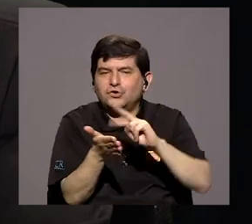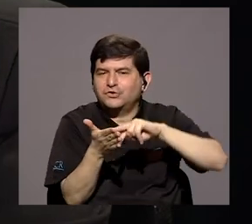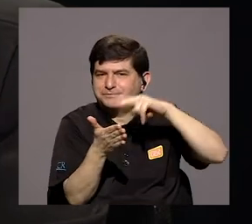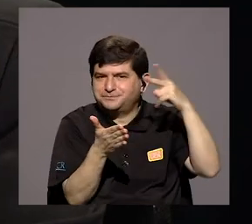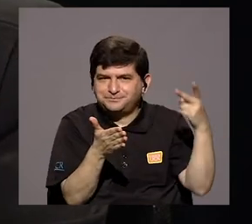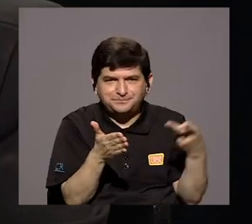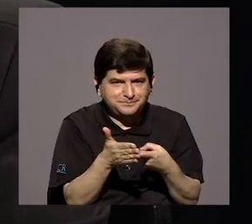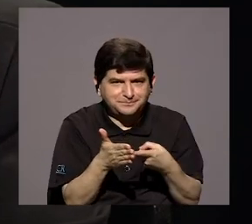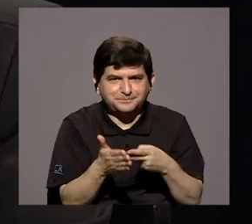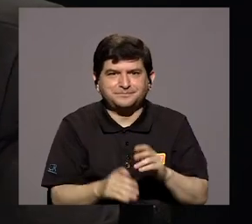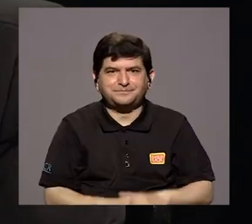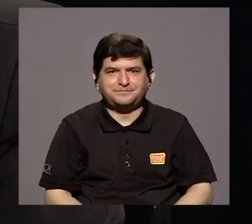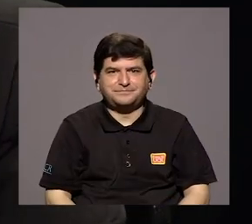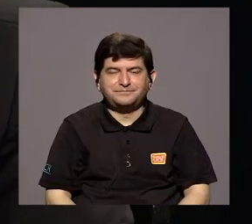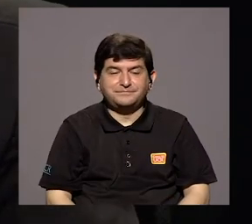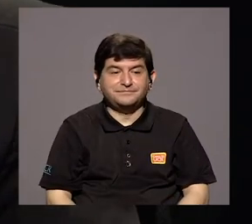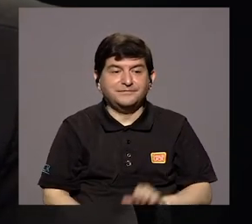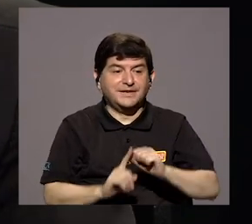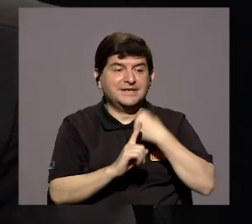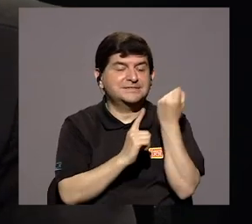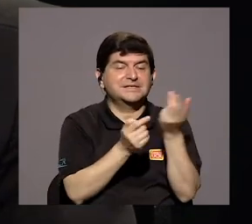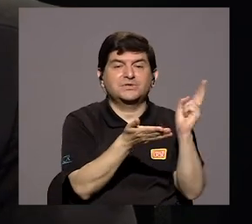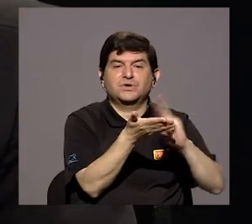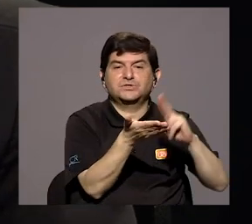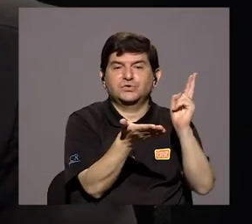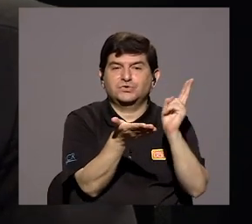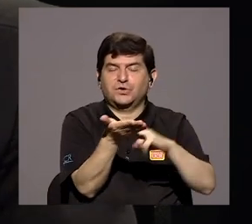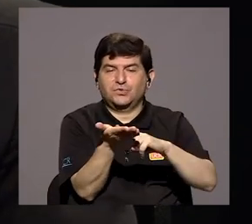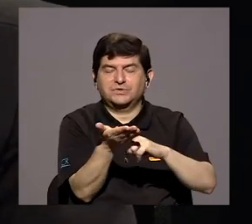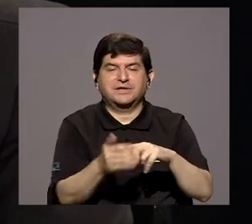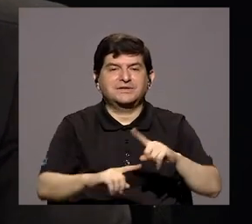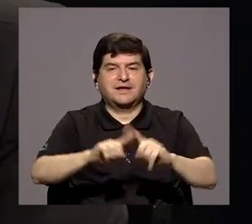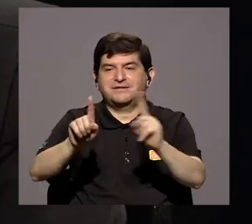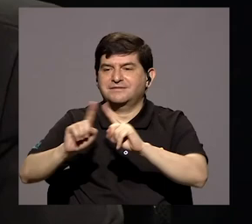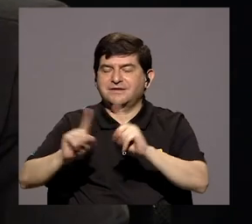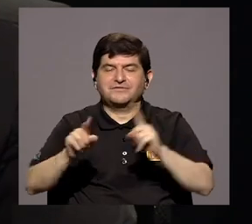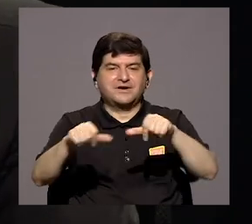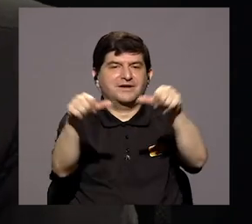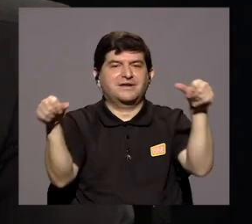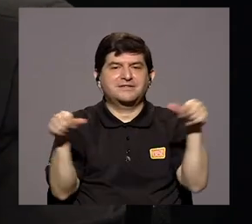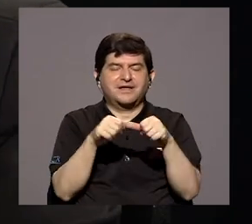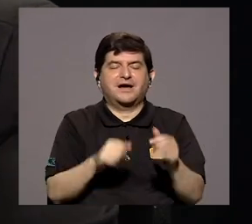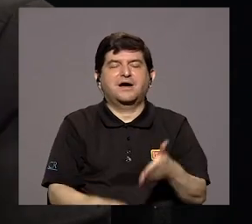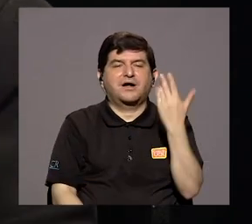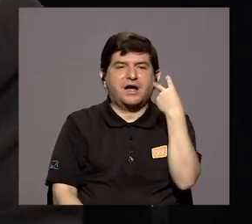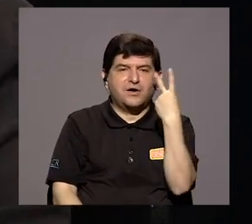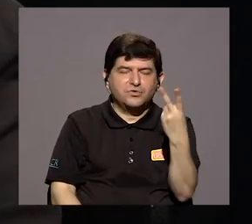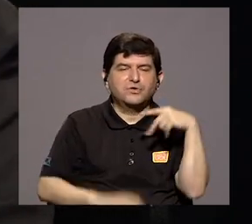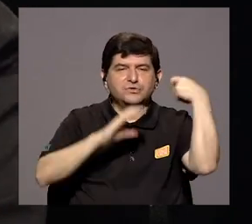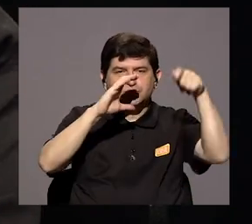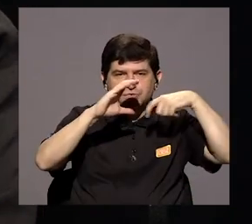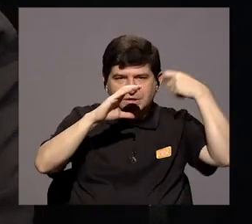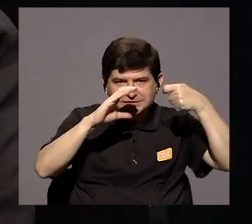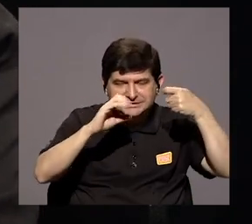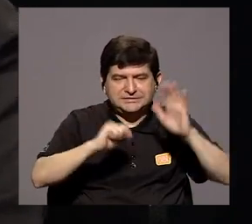las cosas de contratación de los diferentes sectores, audiovisual, cine,